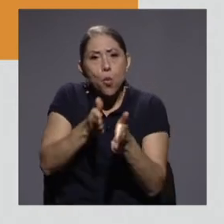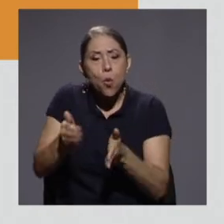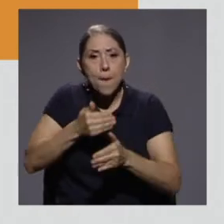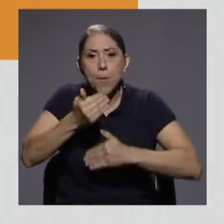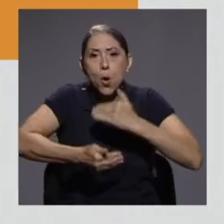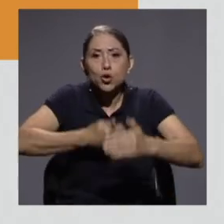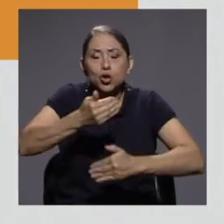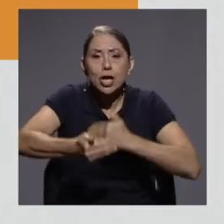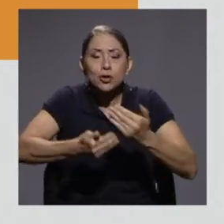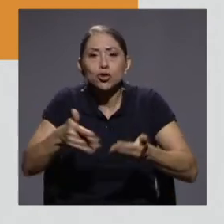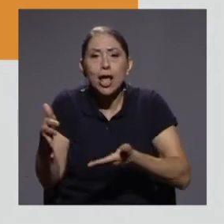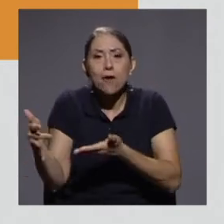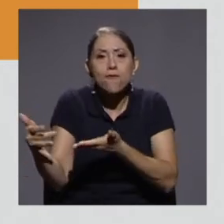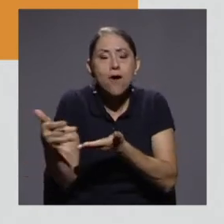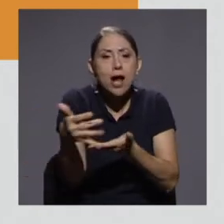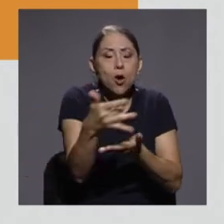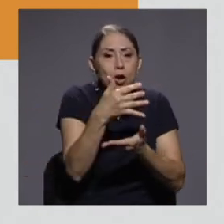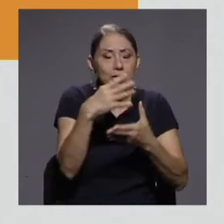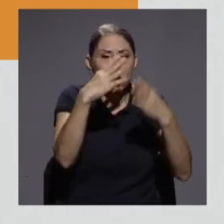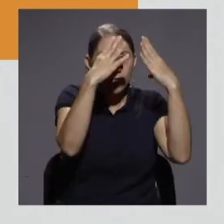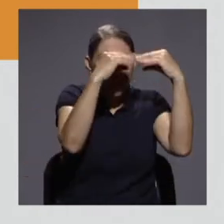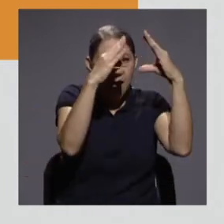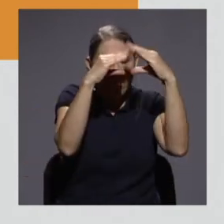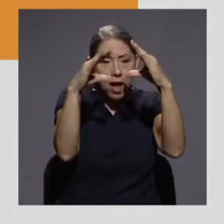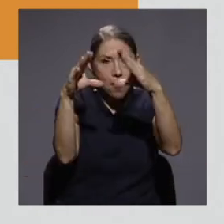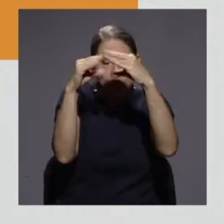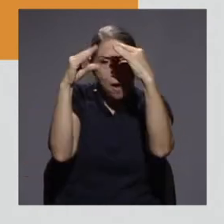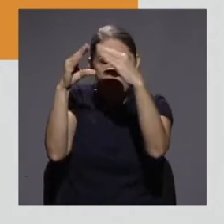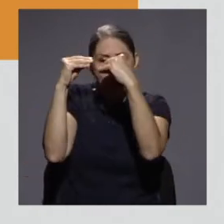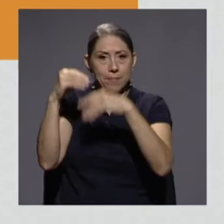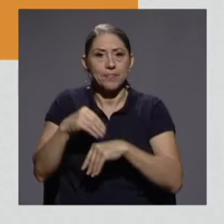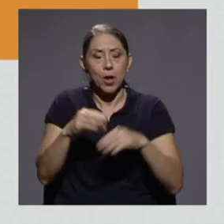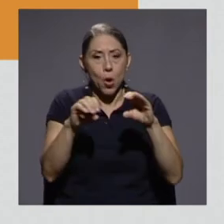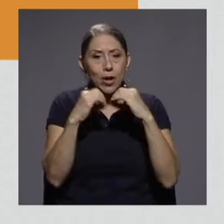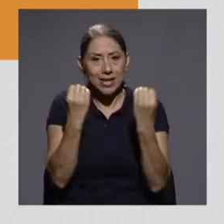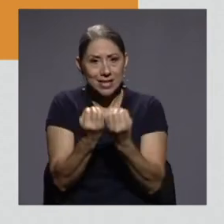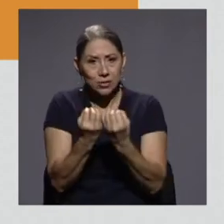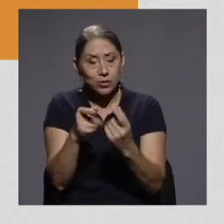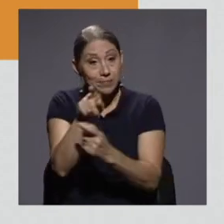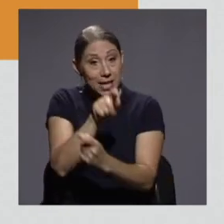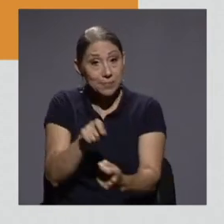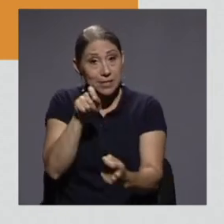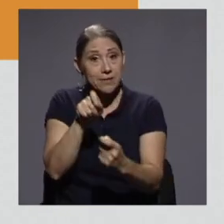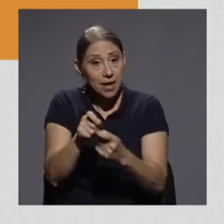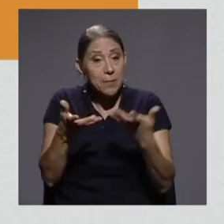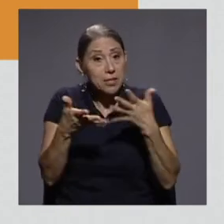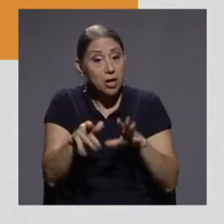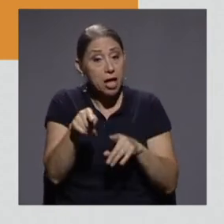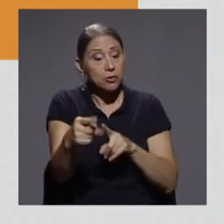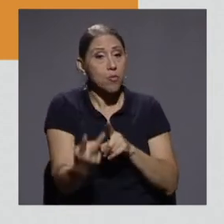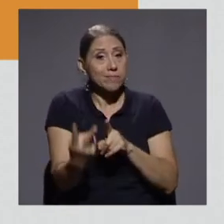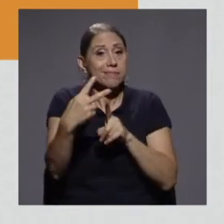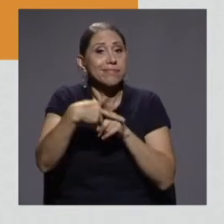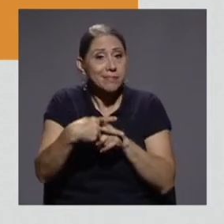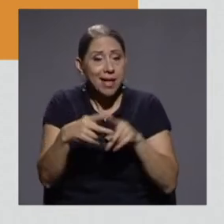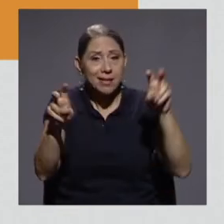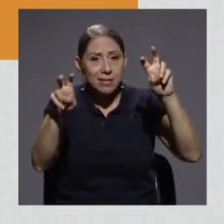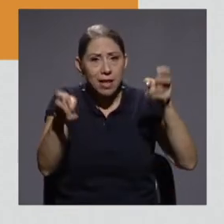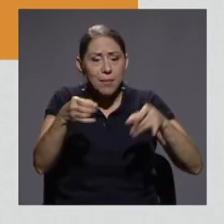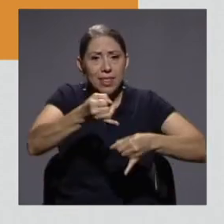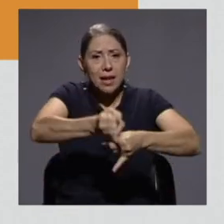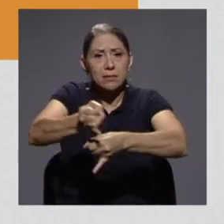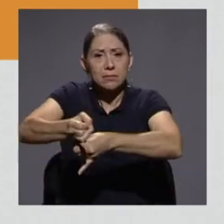recolección de información y de datos de las organizaciones. Específicamente lo hemos estado aplicando en el tema de las